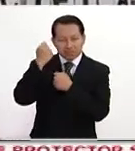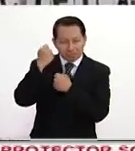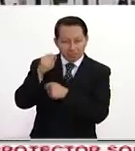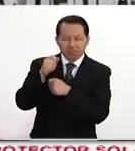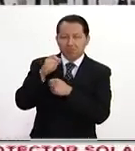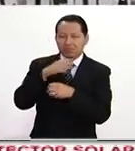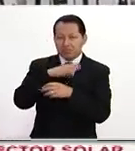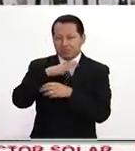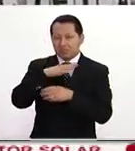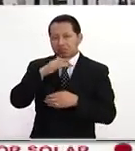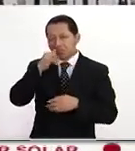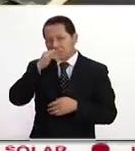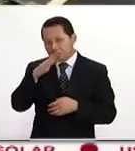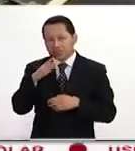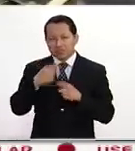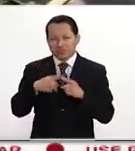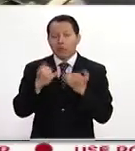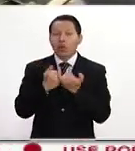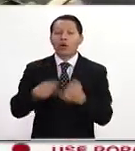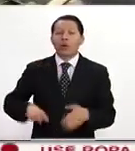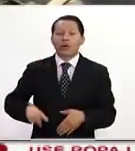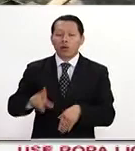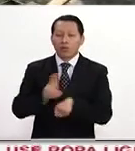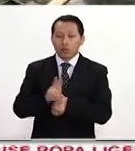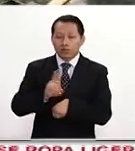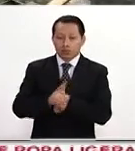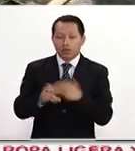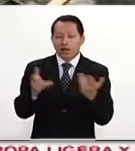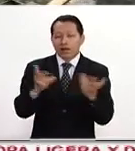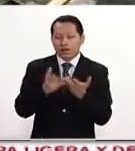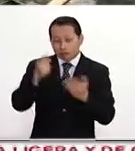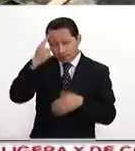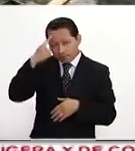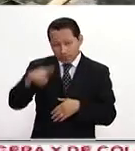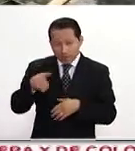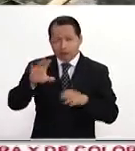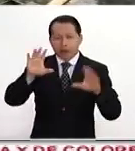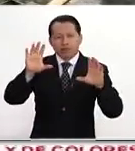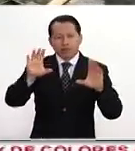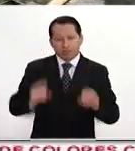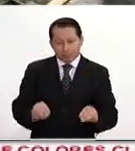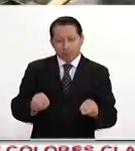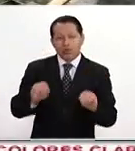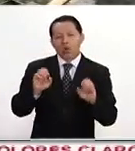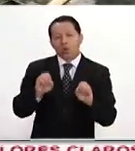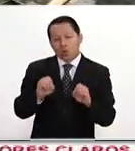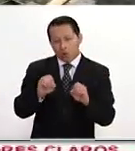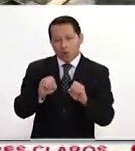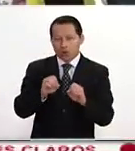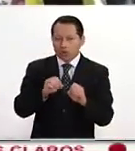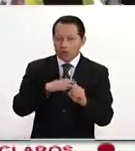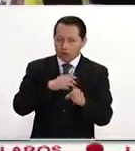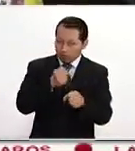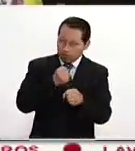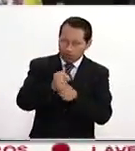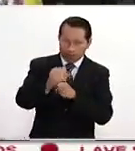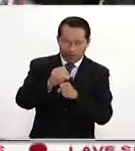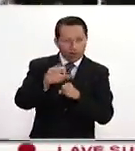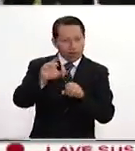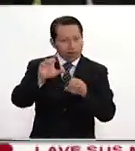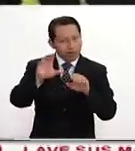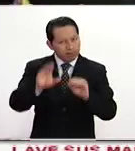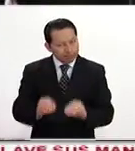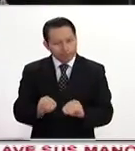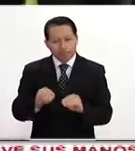nuevas medidas que toma el gobierno venezolano para acallar o para reprimir las manifestaciones.